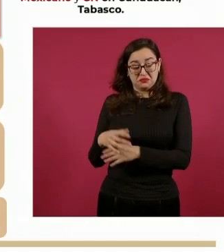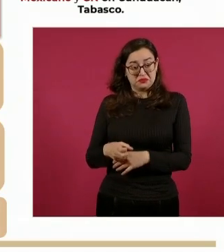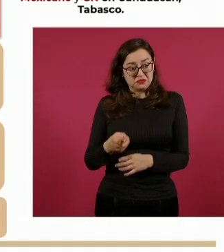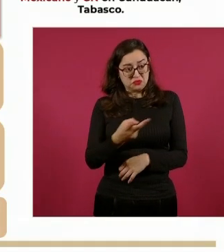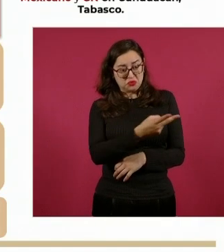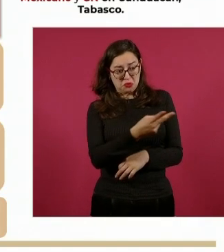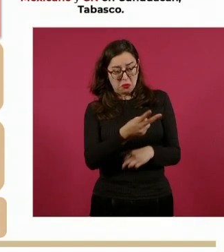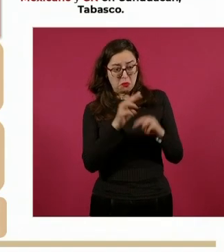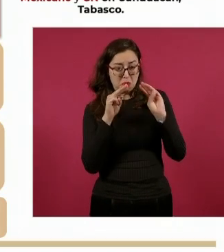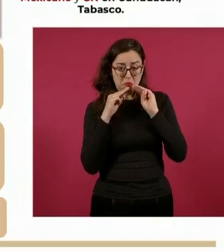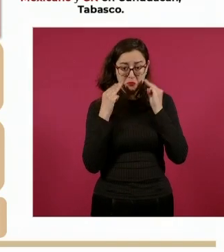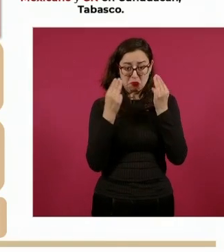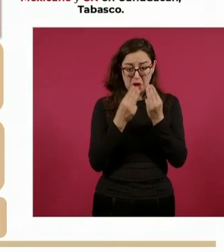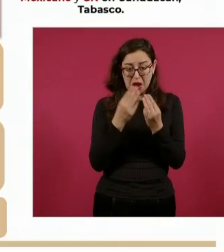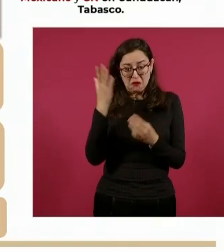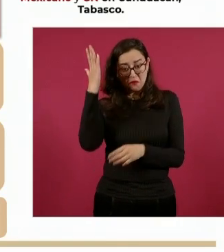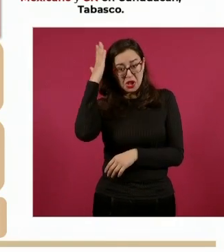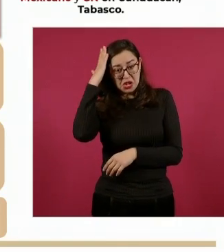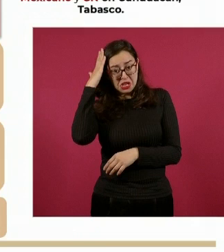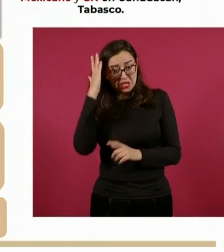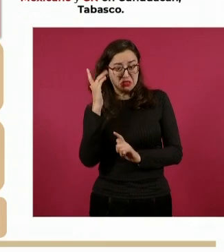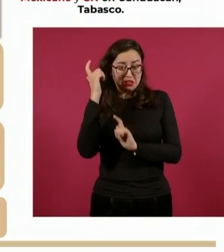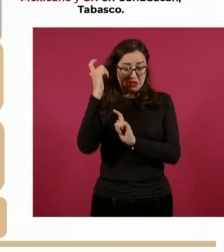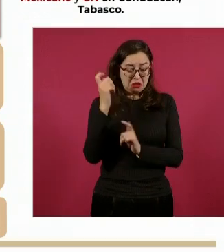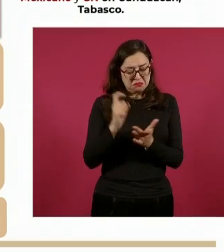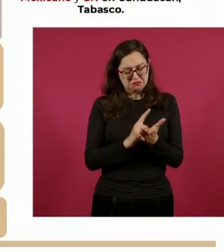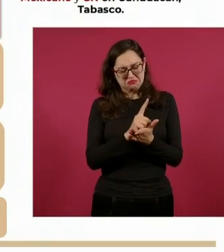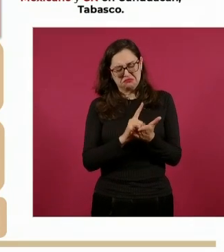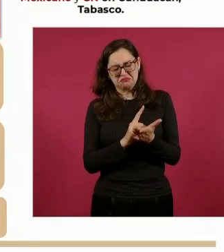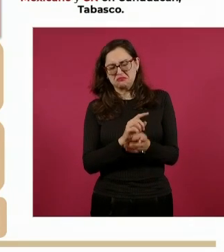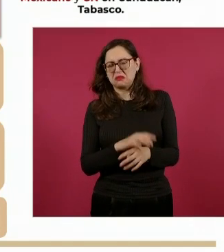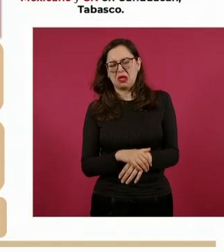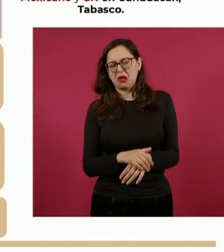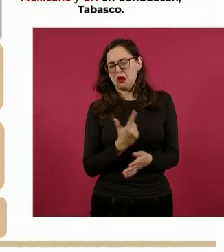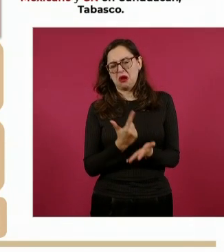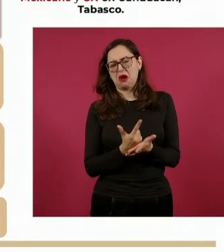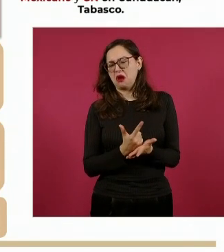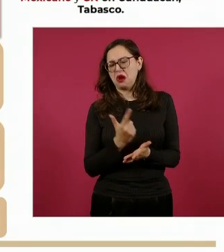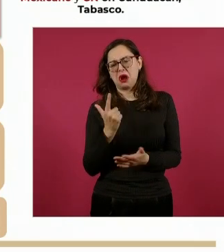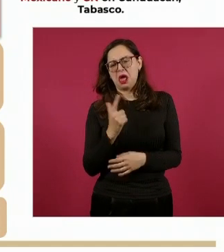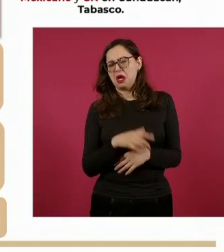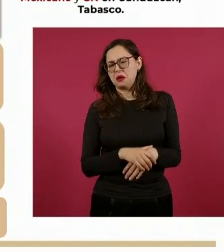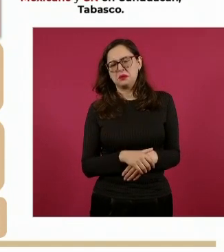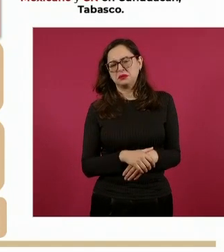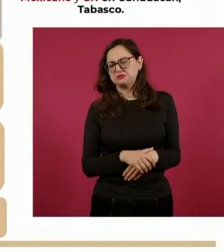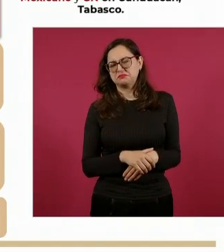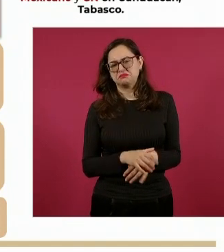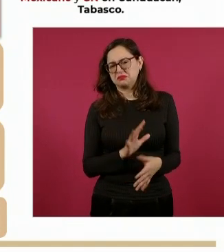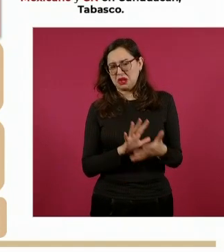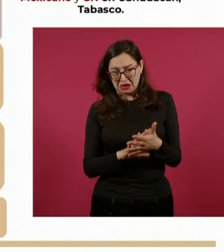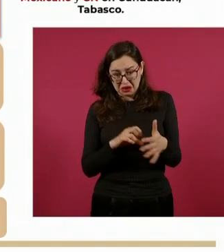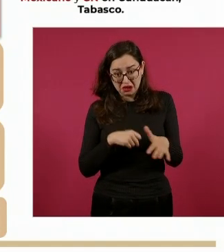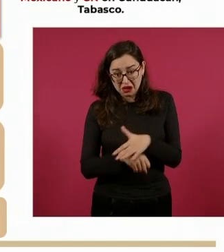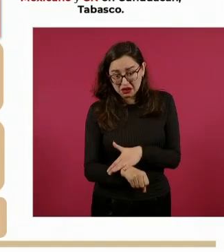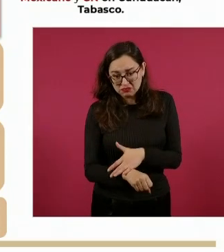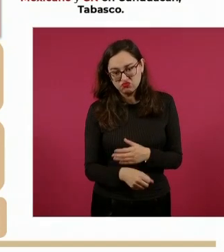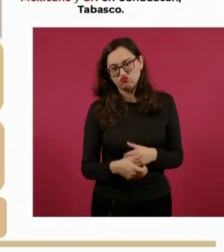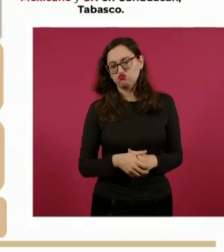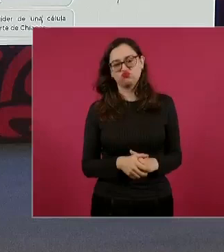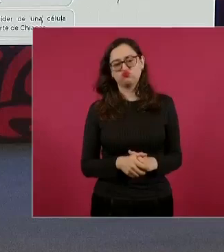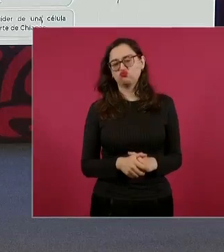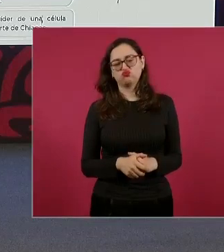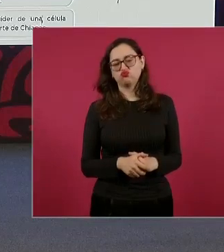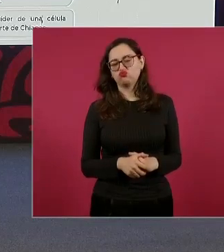se les imputa, aun cuando tiene que ver con armas y drogas, no es suficiente para imponerles prisión preventiva justificada, ya que a su